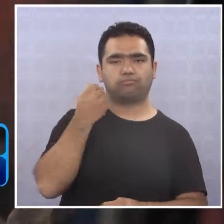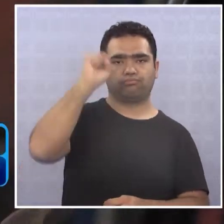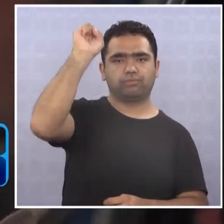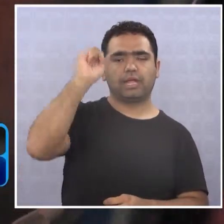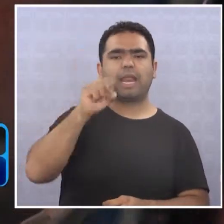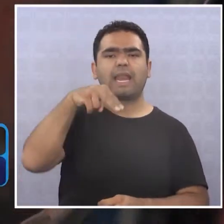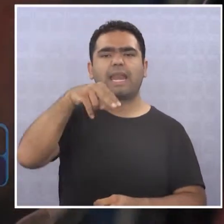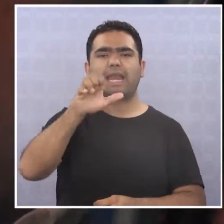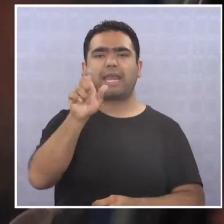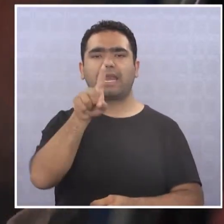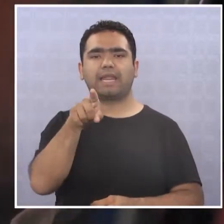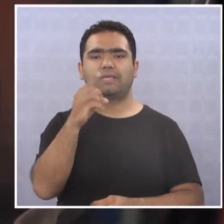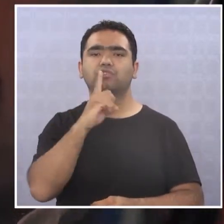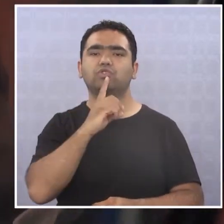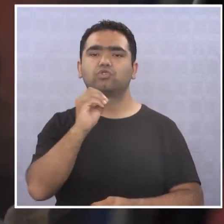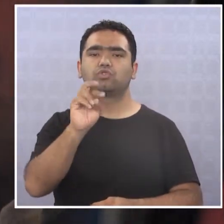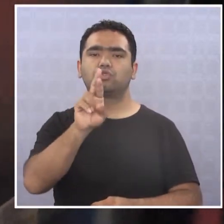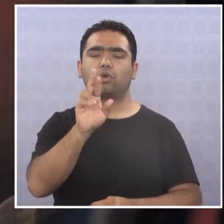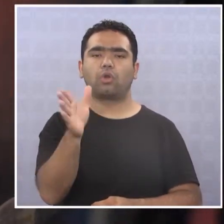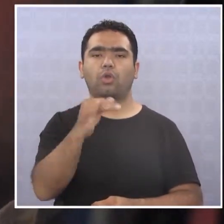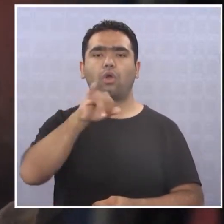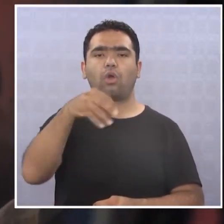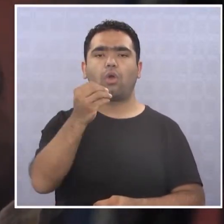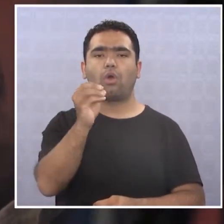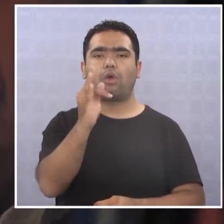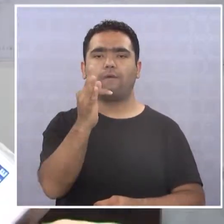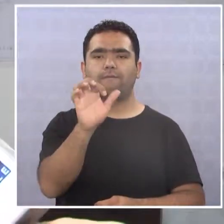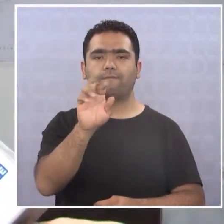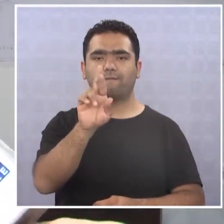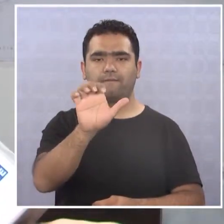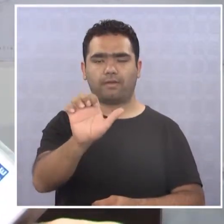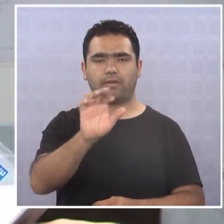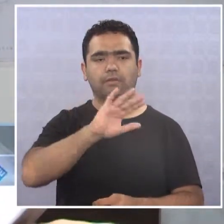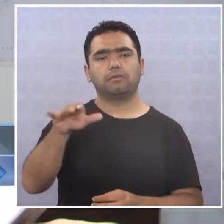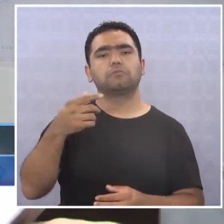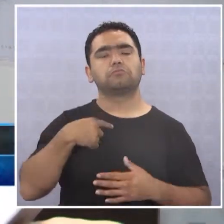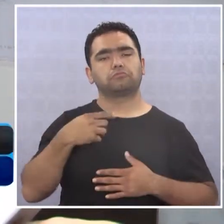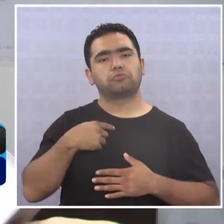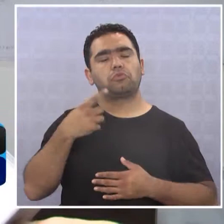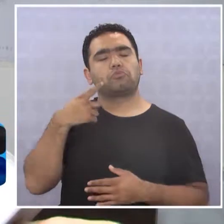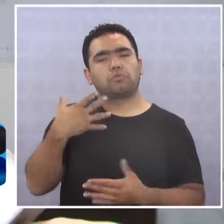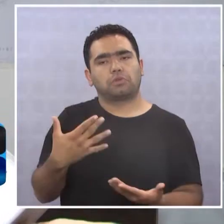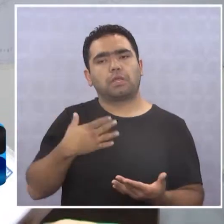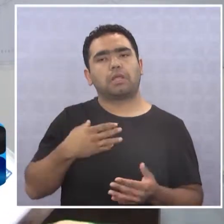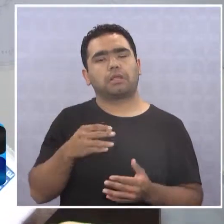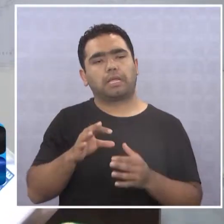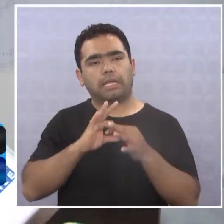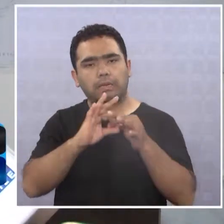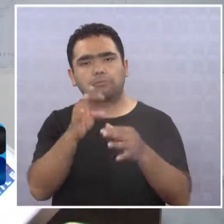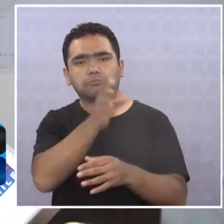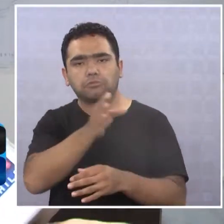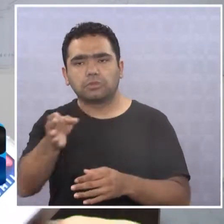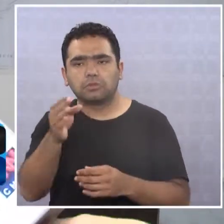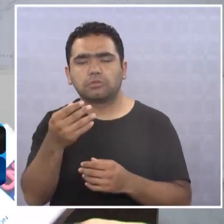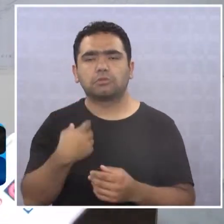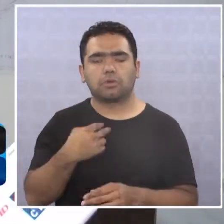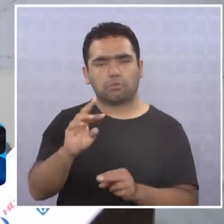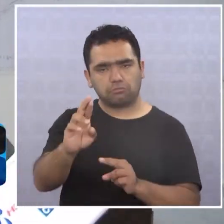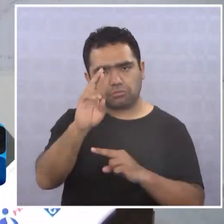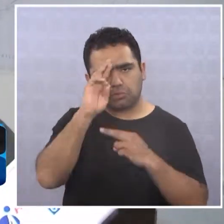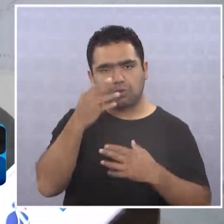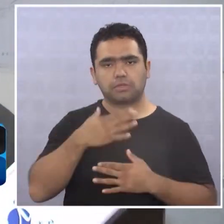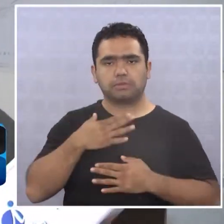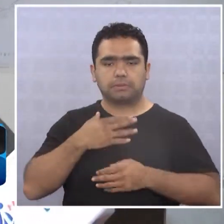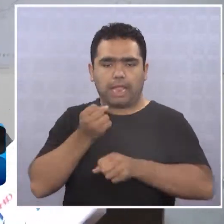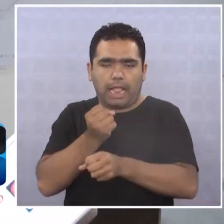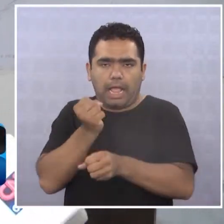Joffre. Primera cosa, me siento muy contento, agradecido por la gente, creo que ha reconocido mi labor, mi trabajo de hace